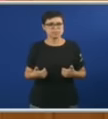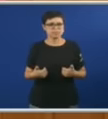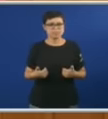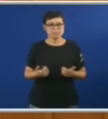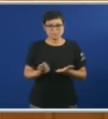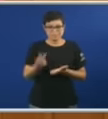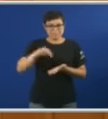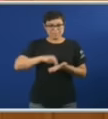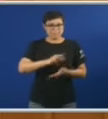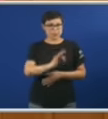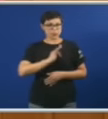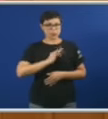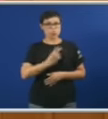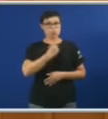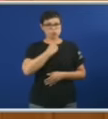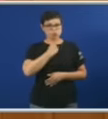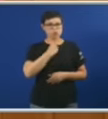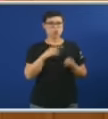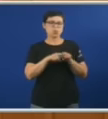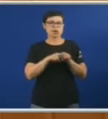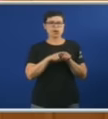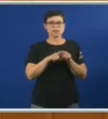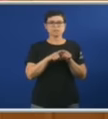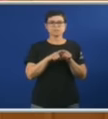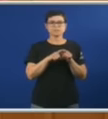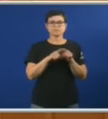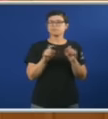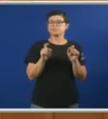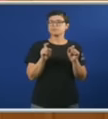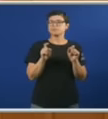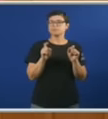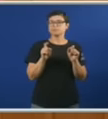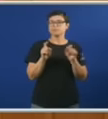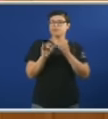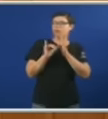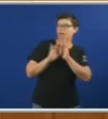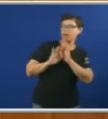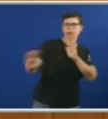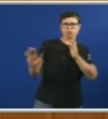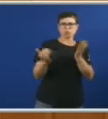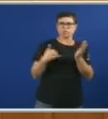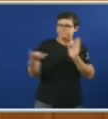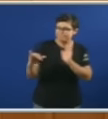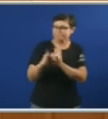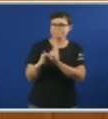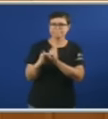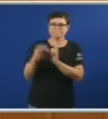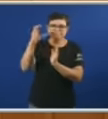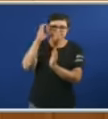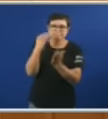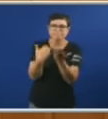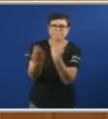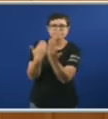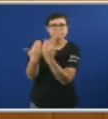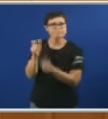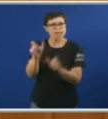intervención a que baixara do coche oficial E que escoitara un pouco a xente E que lle pregunte se realmente as persoas